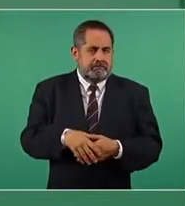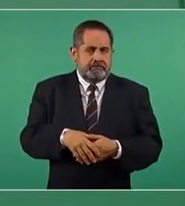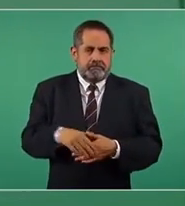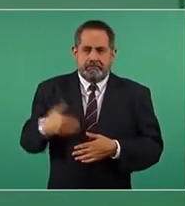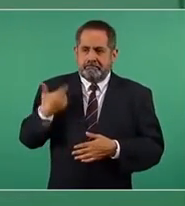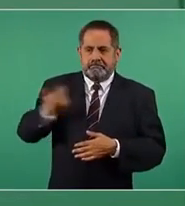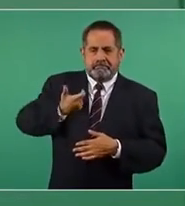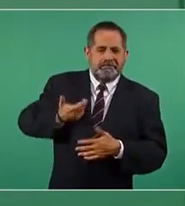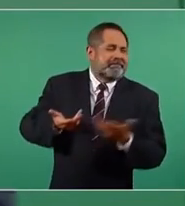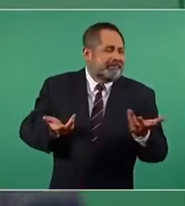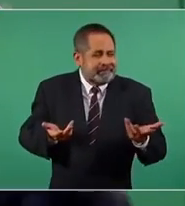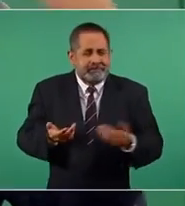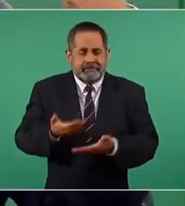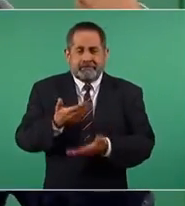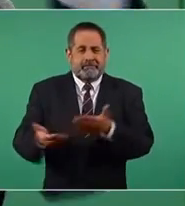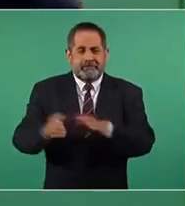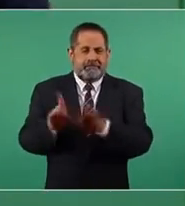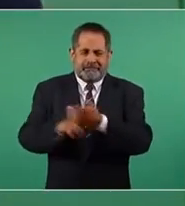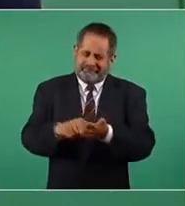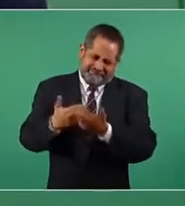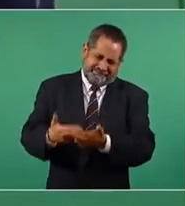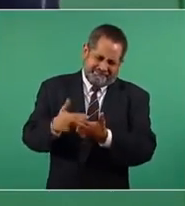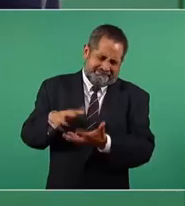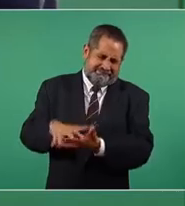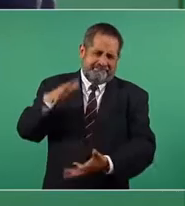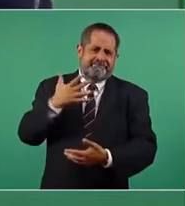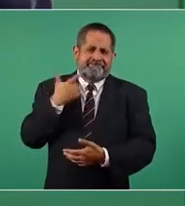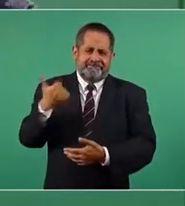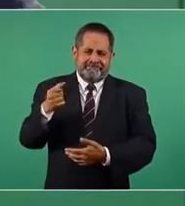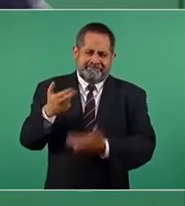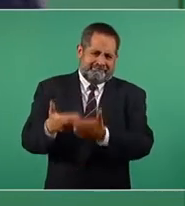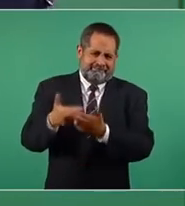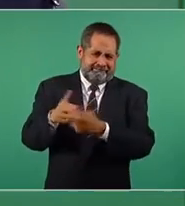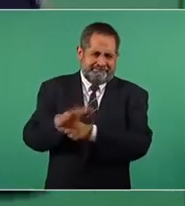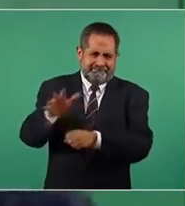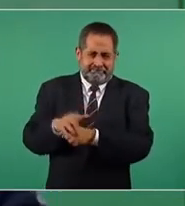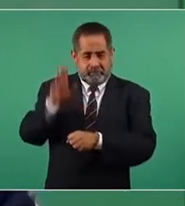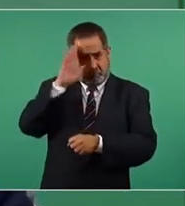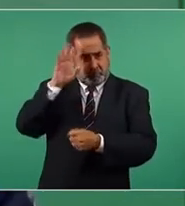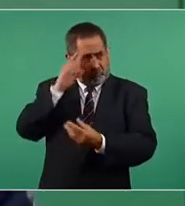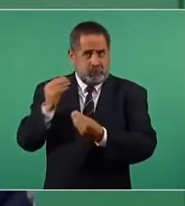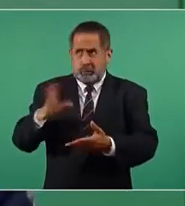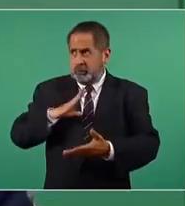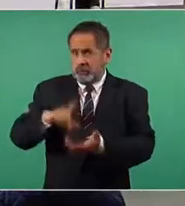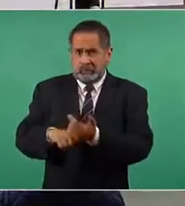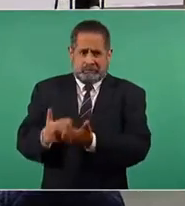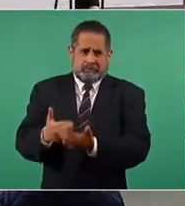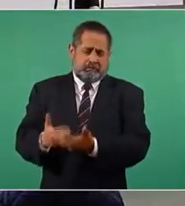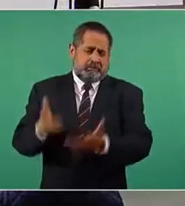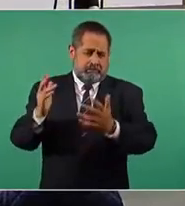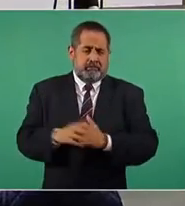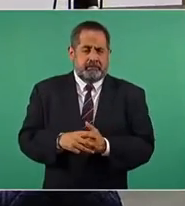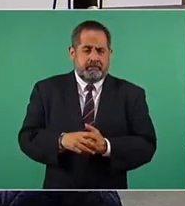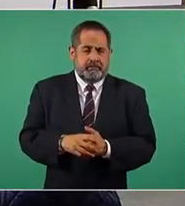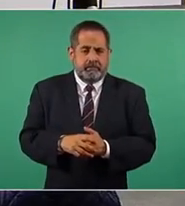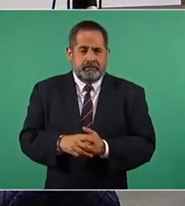gas en exceso, que como